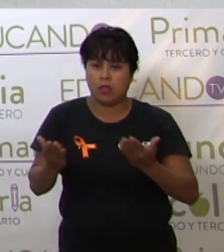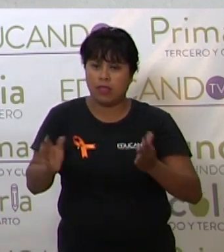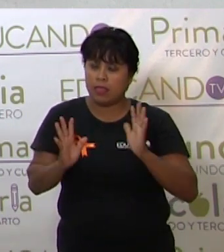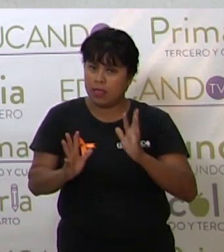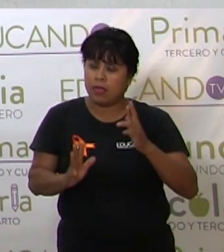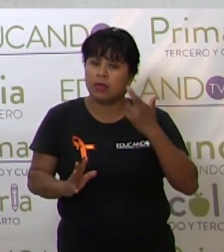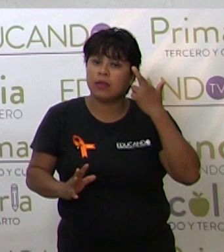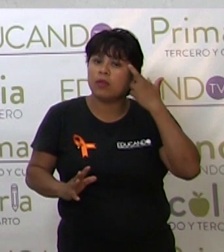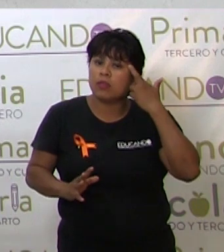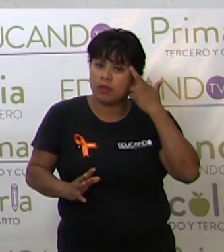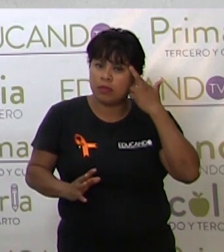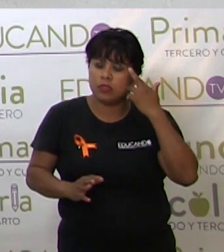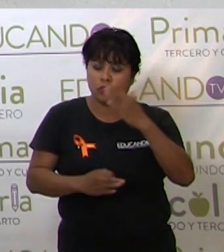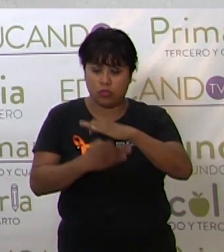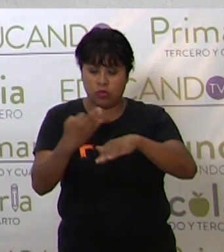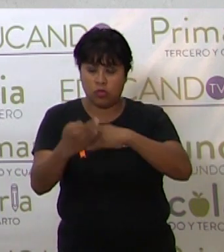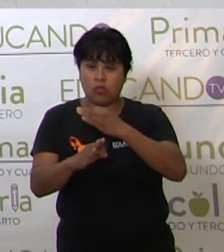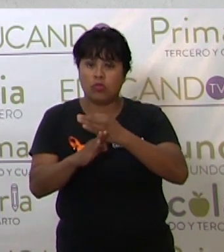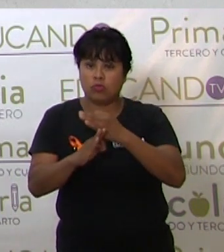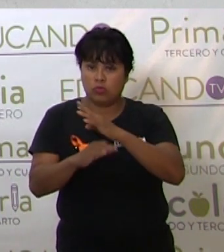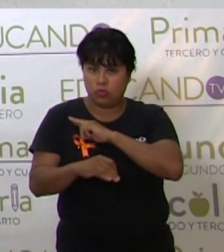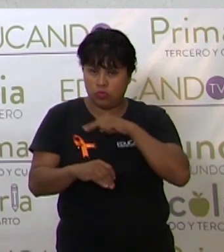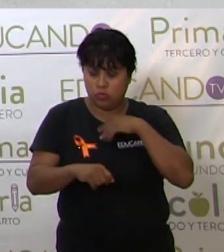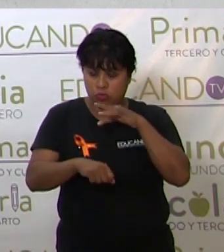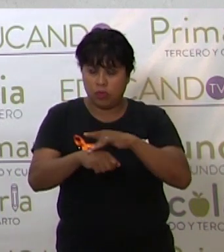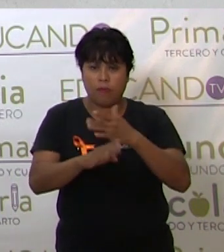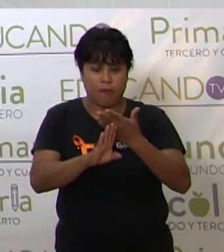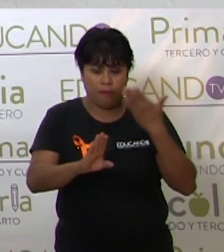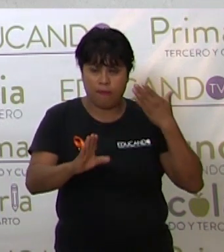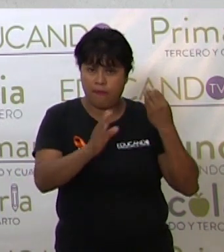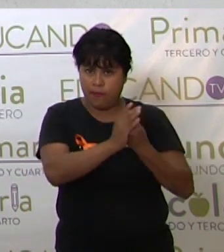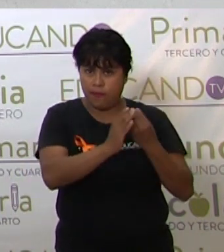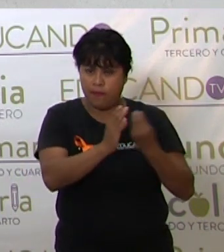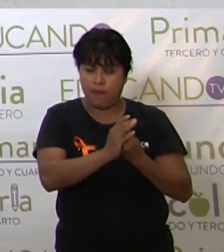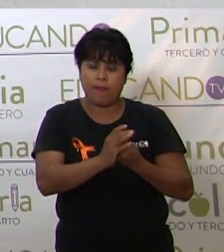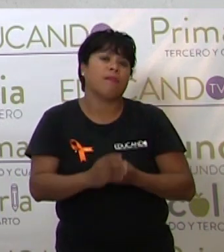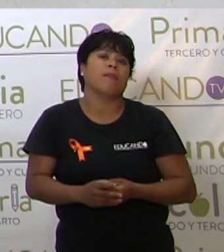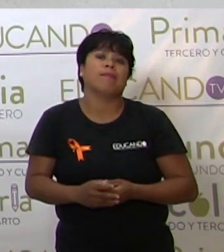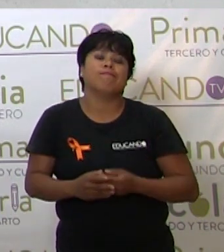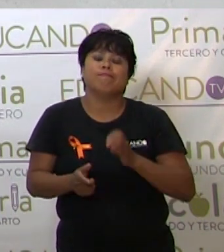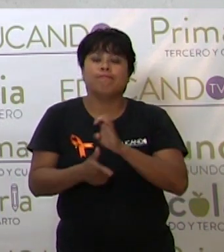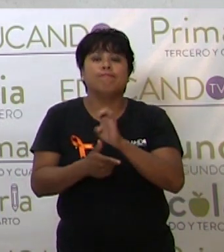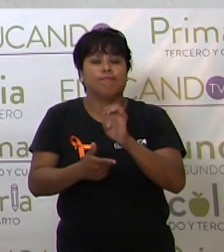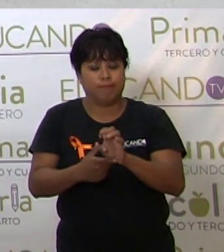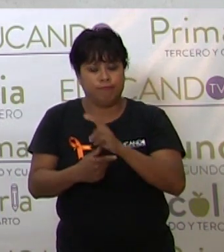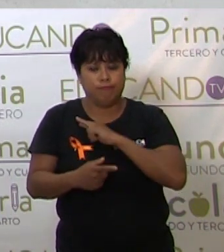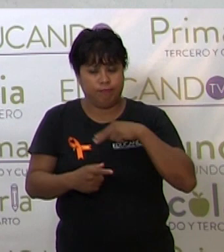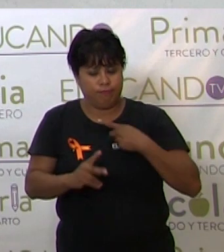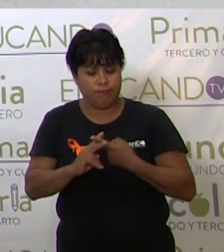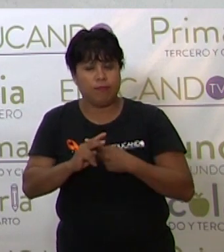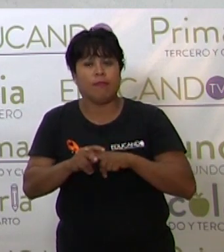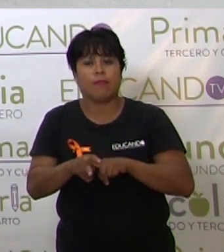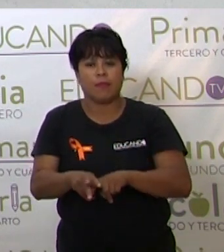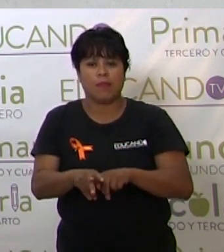recordamos todo lo que vimos en la sesión anterior, pues entonces vamos a empezar